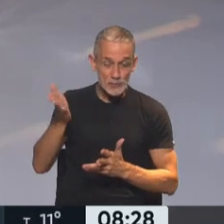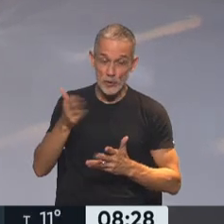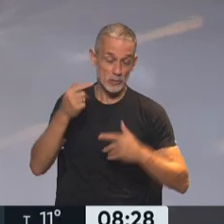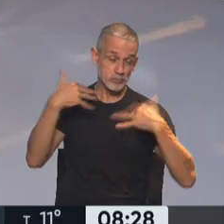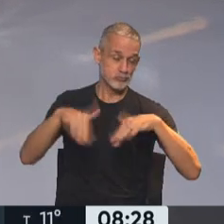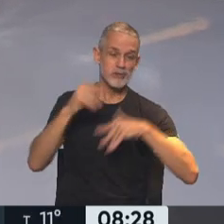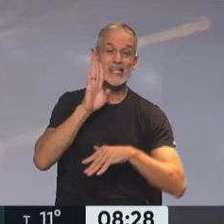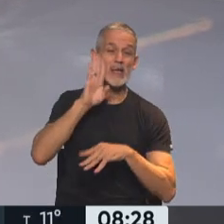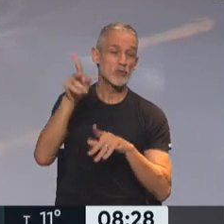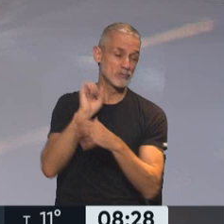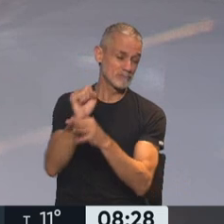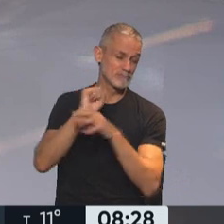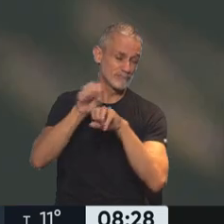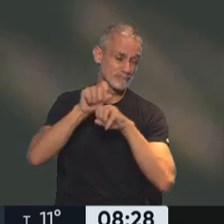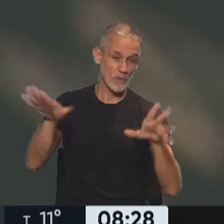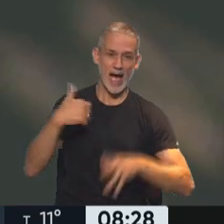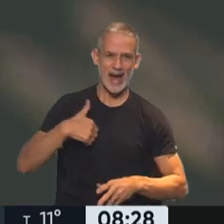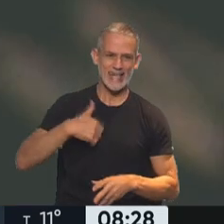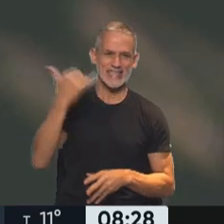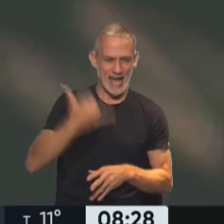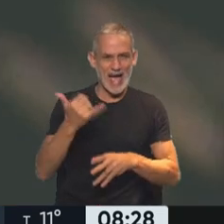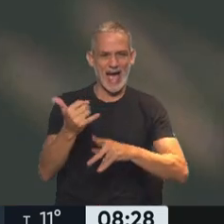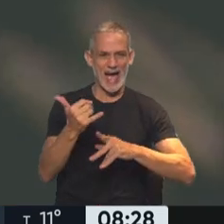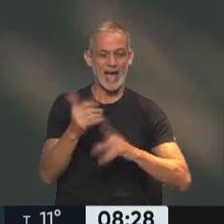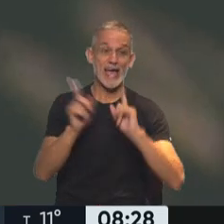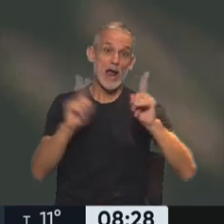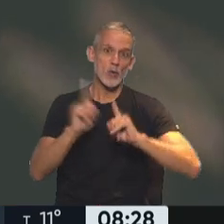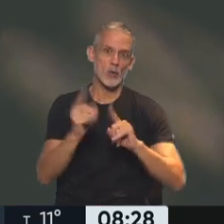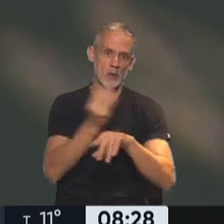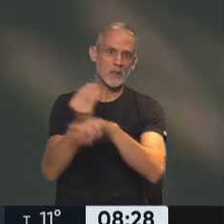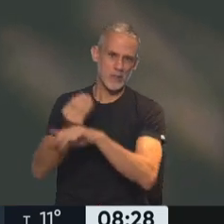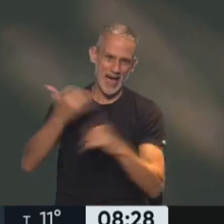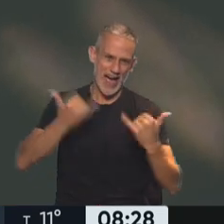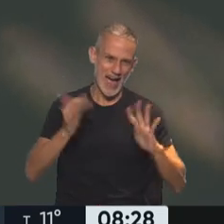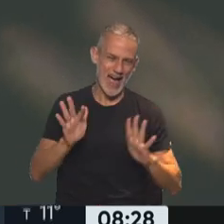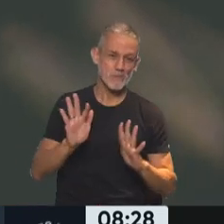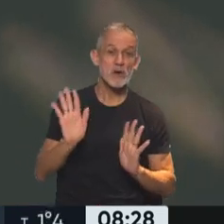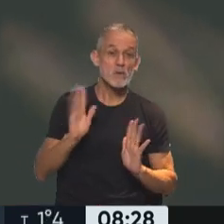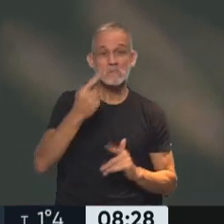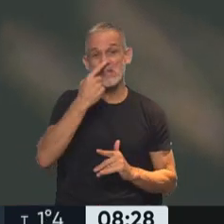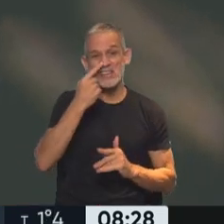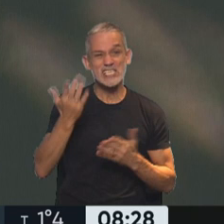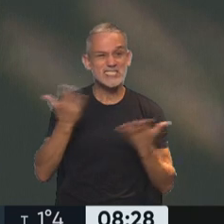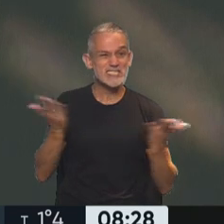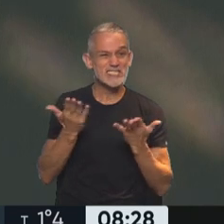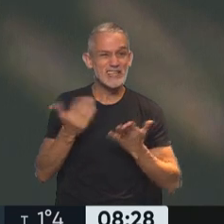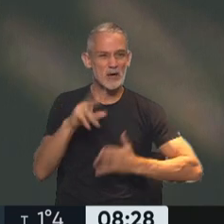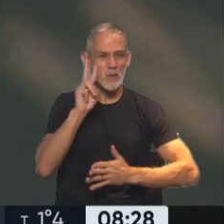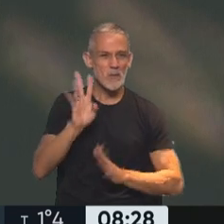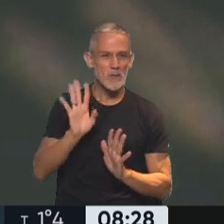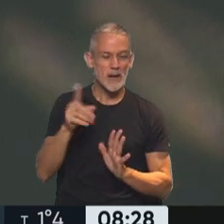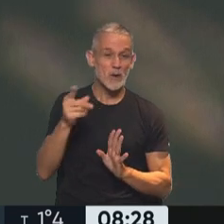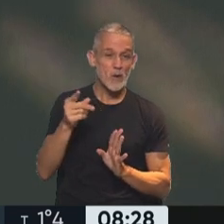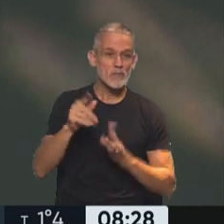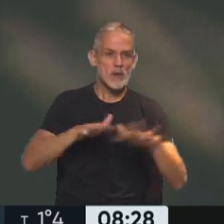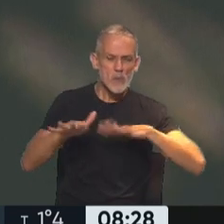en Estados Unidos. Nosotros en Argentina tenemos varios representantes, pero lo interesante es cómo están haciendo